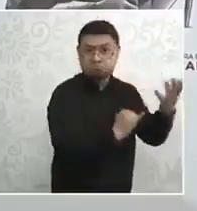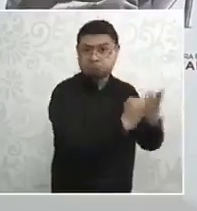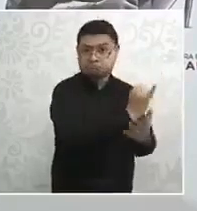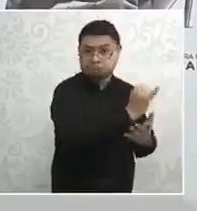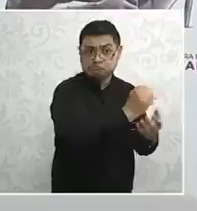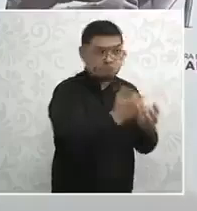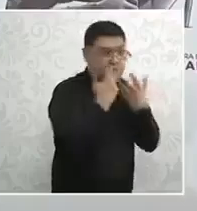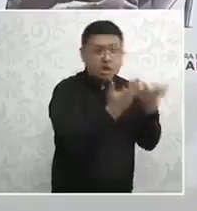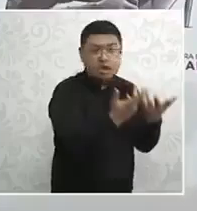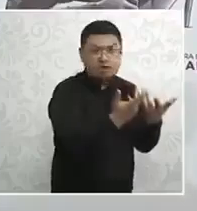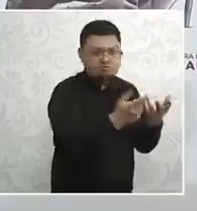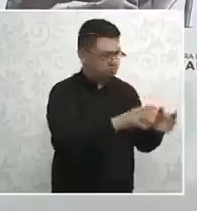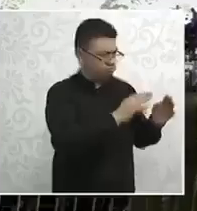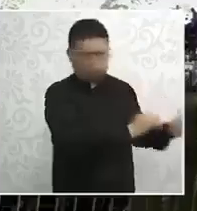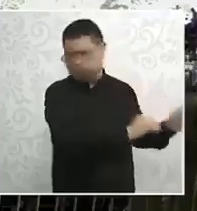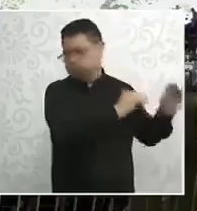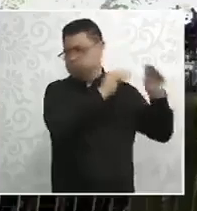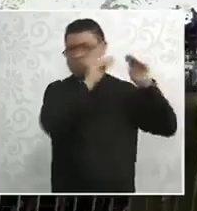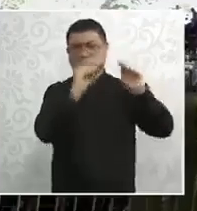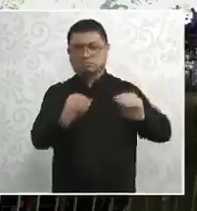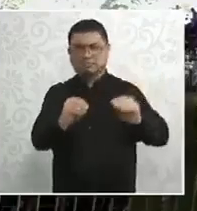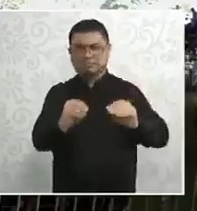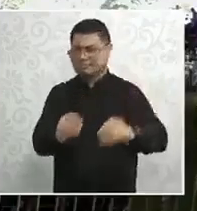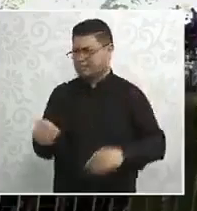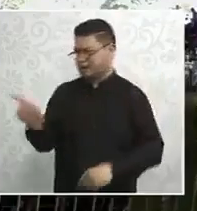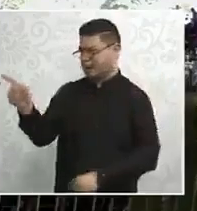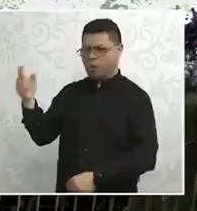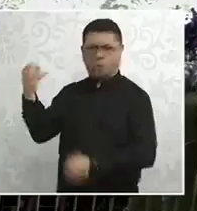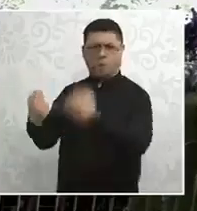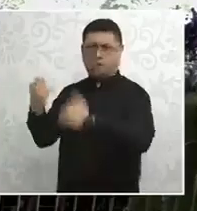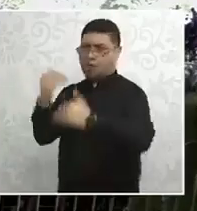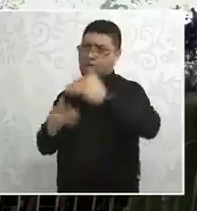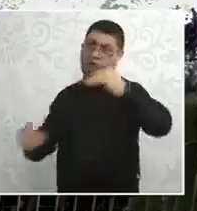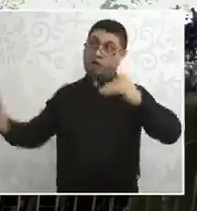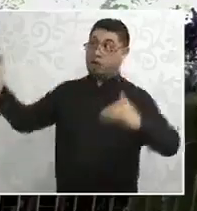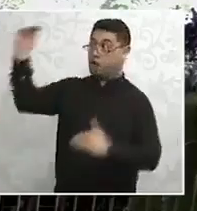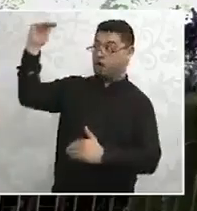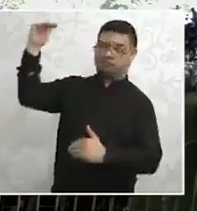publicación porque la jueza no está en su derecho.